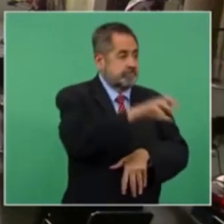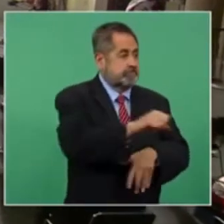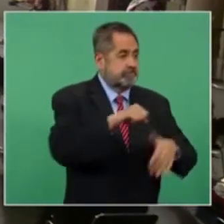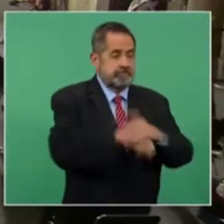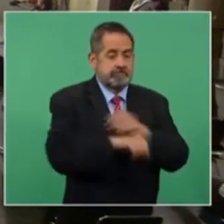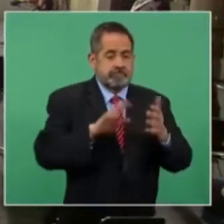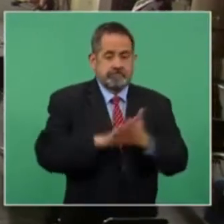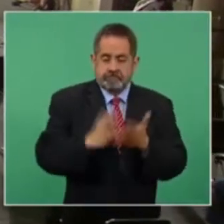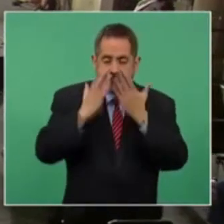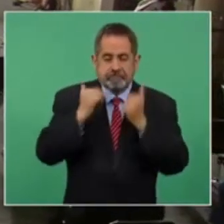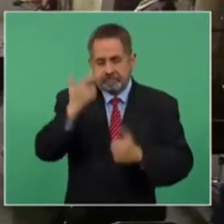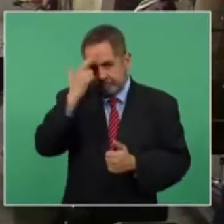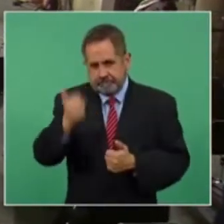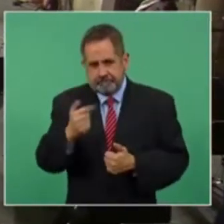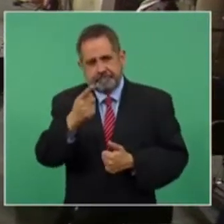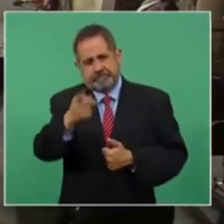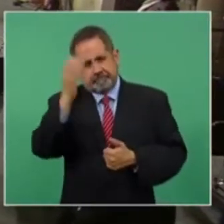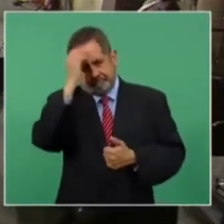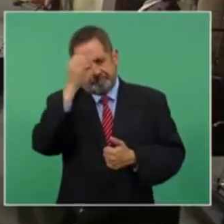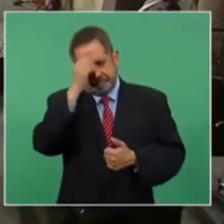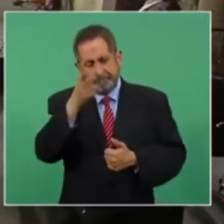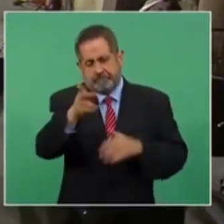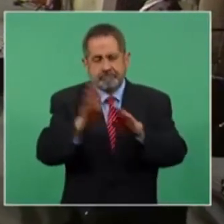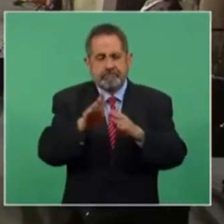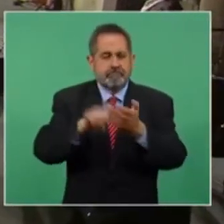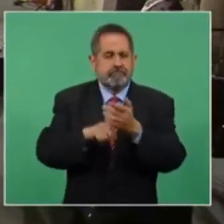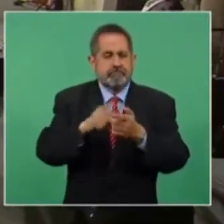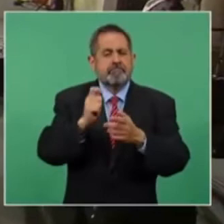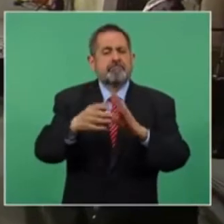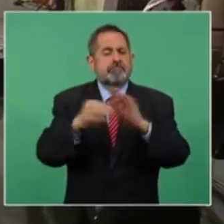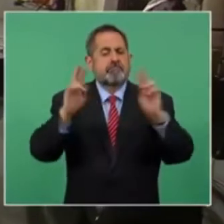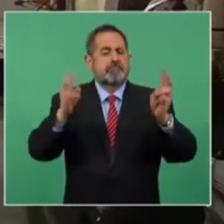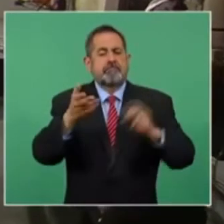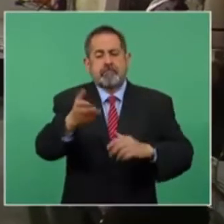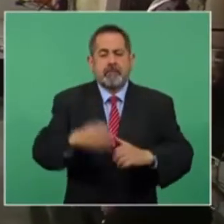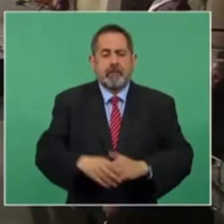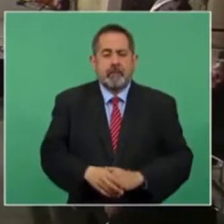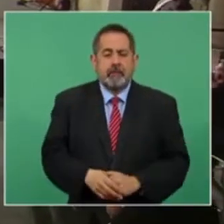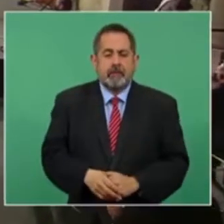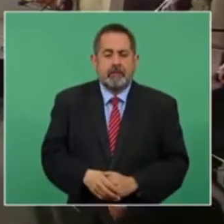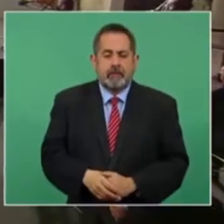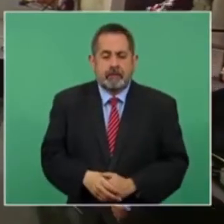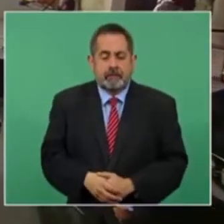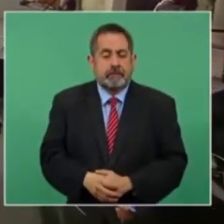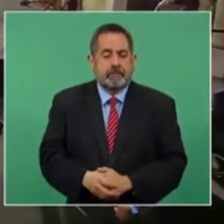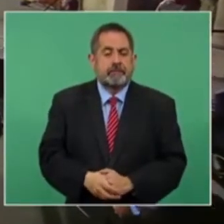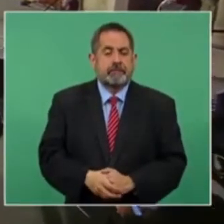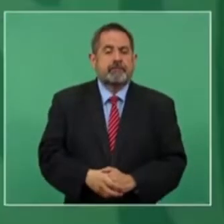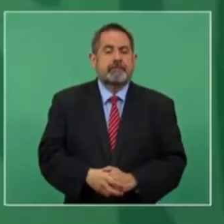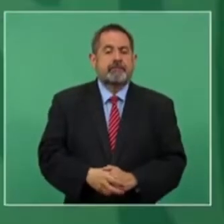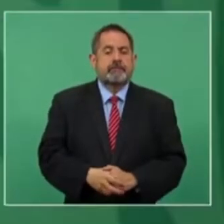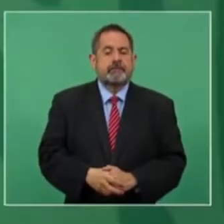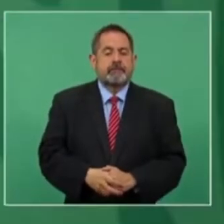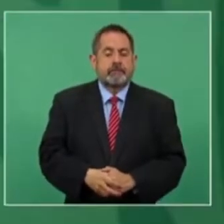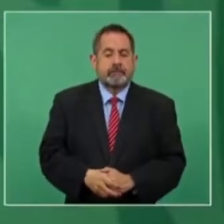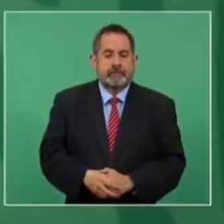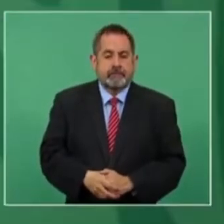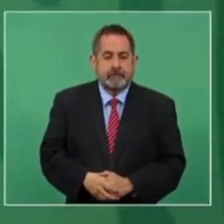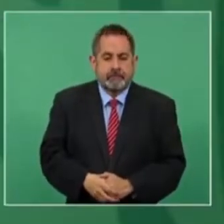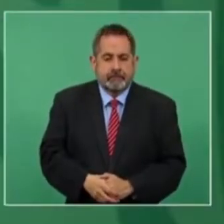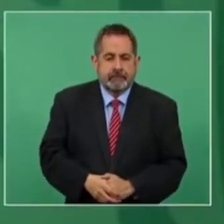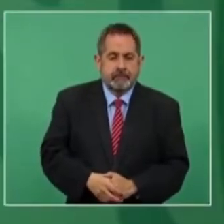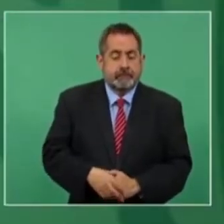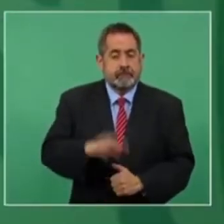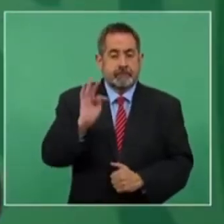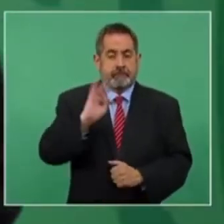fundamento. ¿Cuál sería su opinión en relación a este tema, presidente? Bueno, a lo mejor no voy a ser